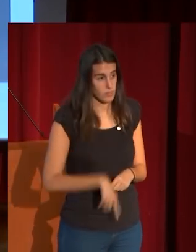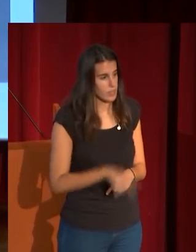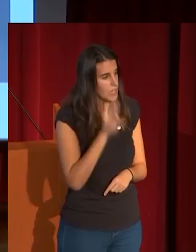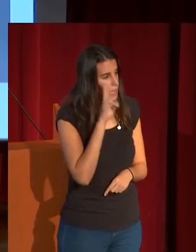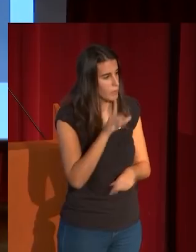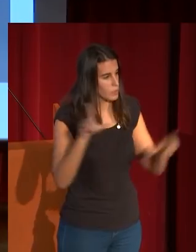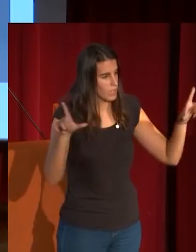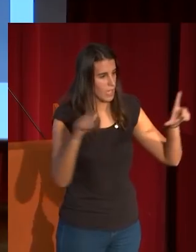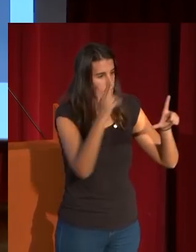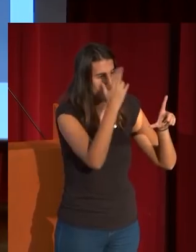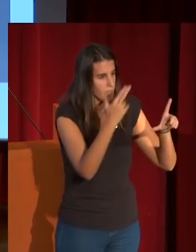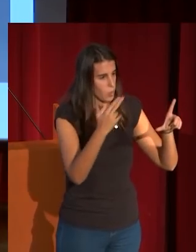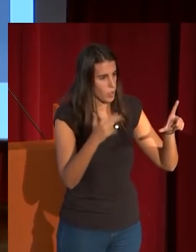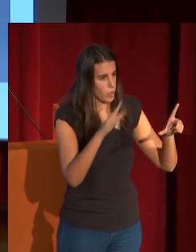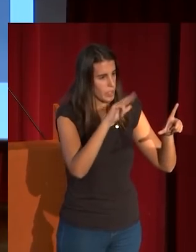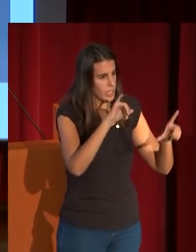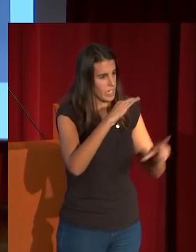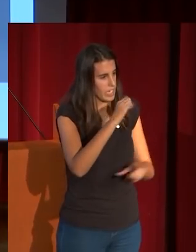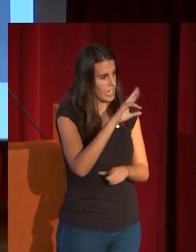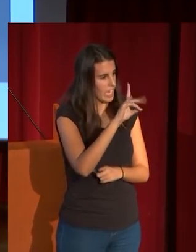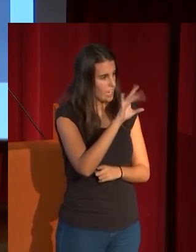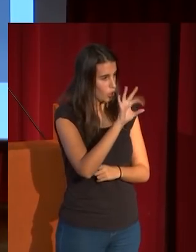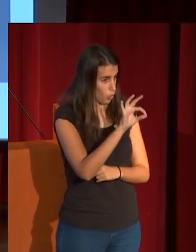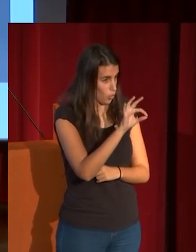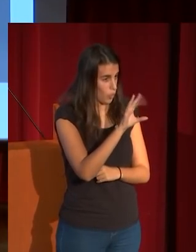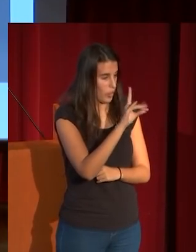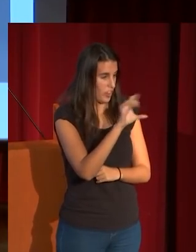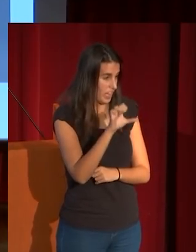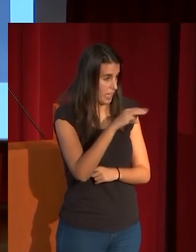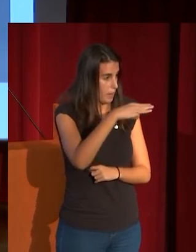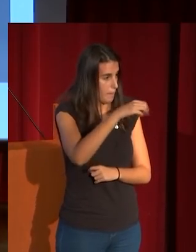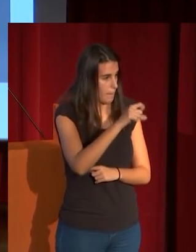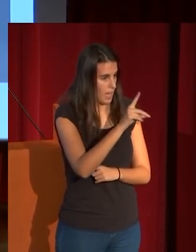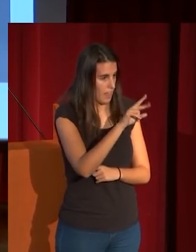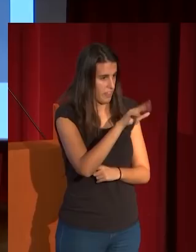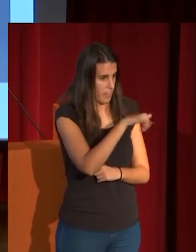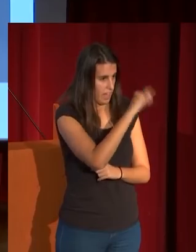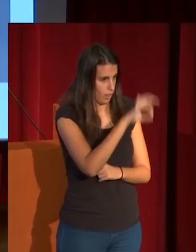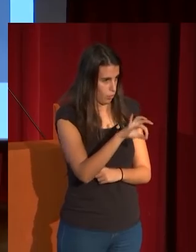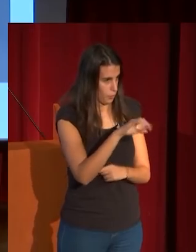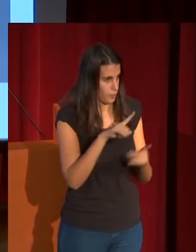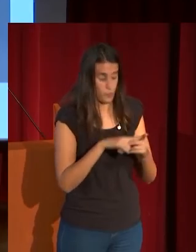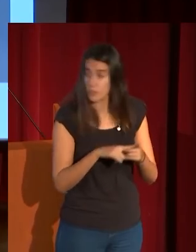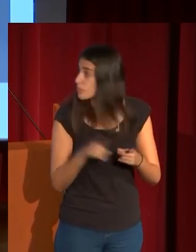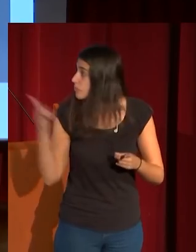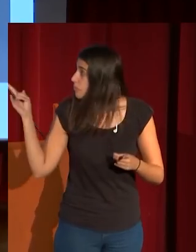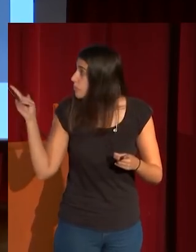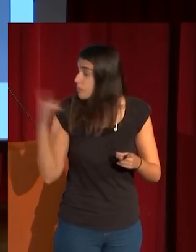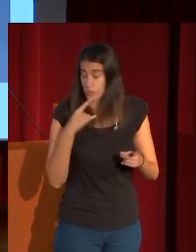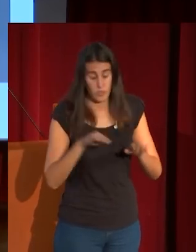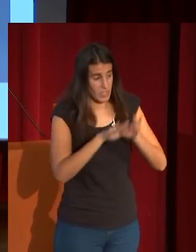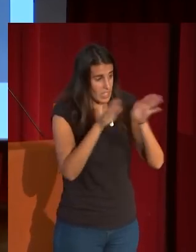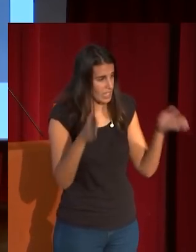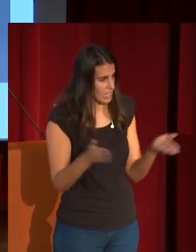en el cuadro de Ricardo de Madrazo que evoca la riqueza del atelier y este arca de marfil el cofaneto que